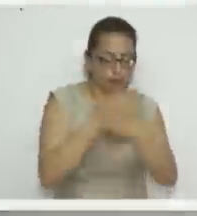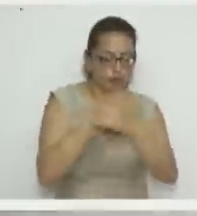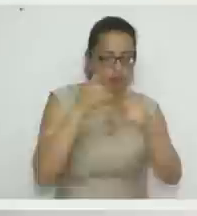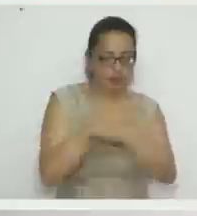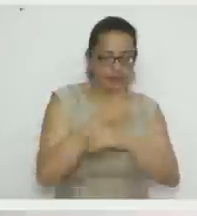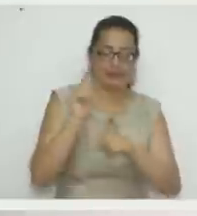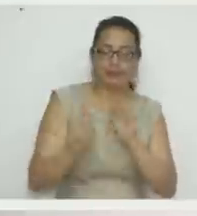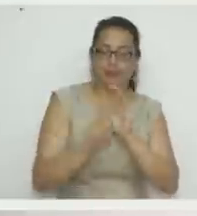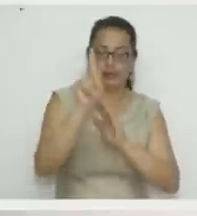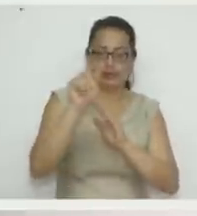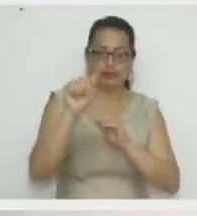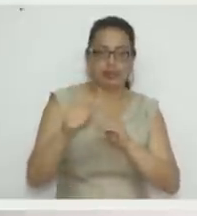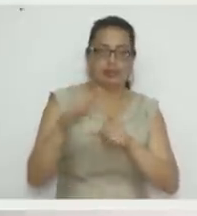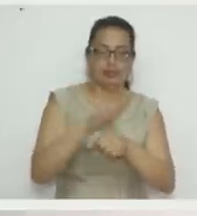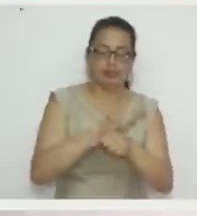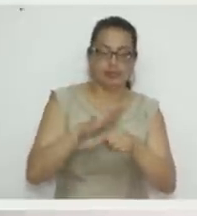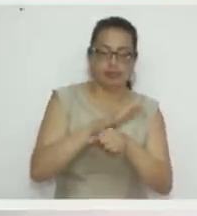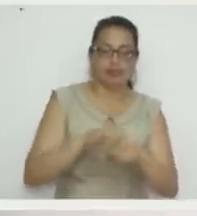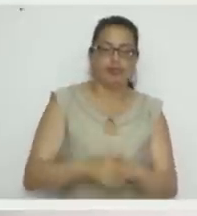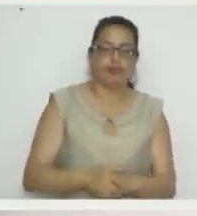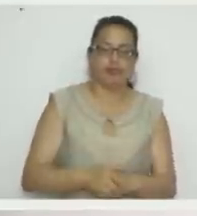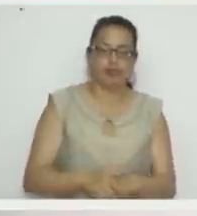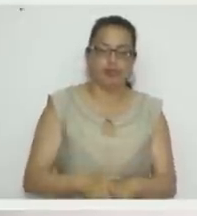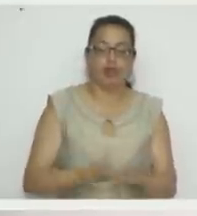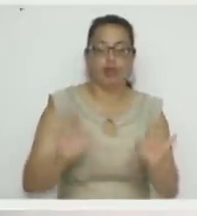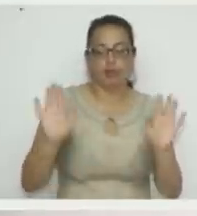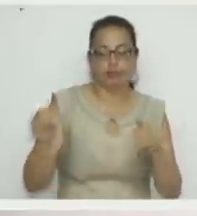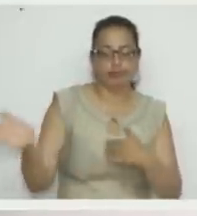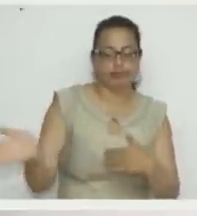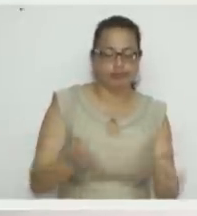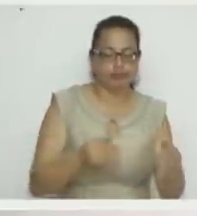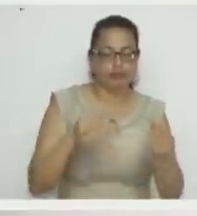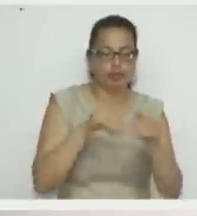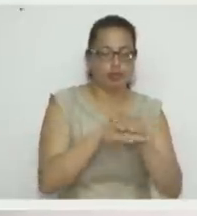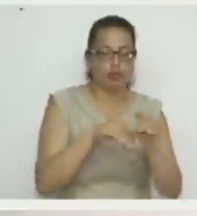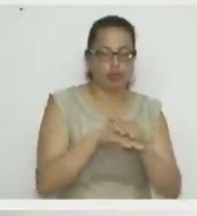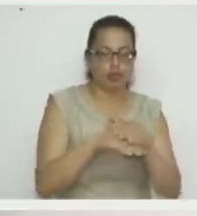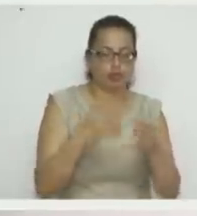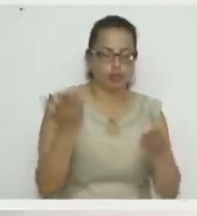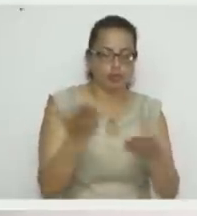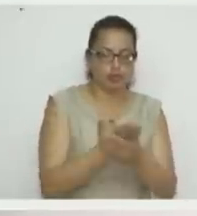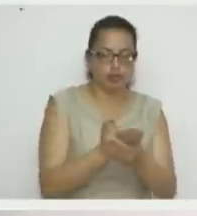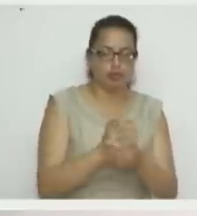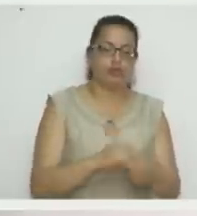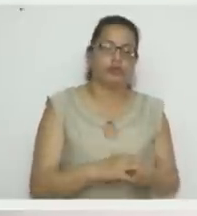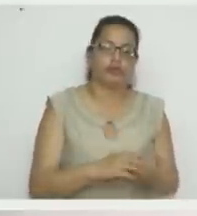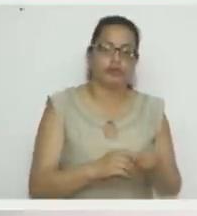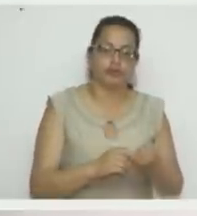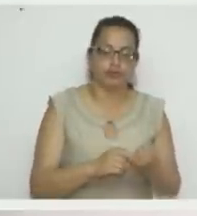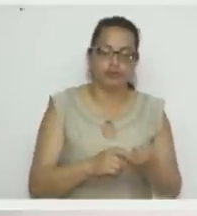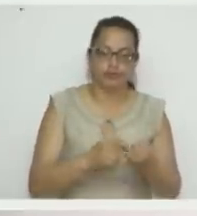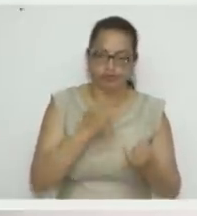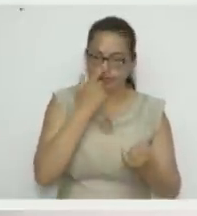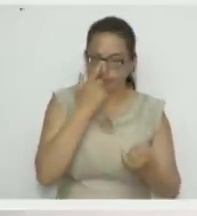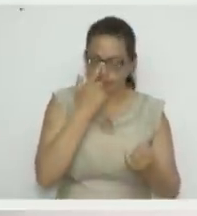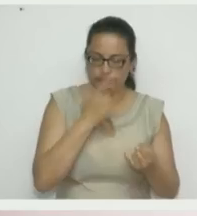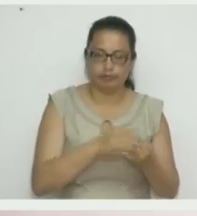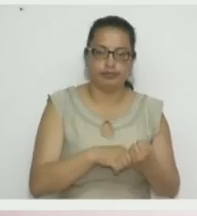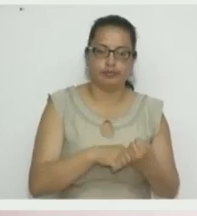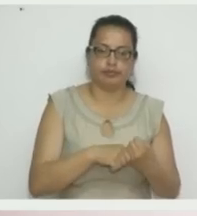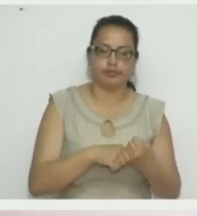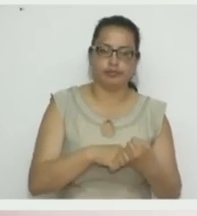Bueno, acá ya dejamos el sobre. En stand-by un poquito. Ya queda listo ahí el sobrecito. Sí.